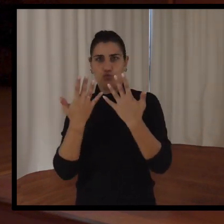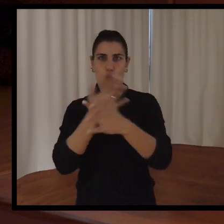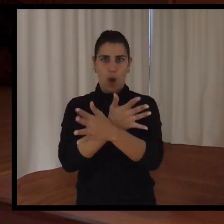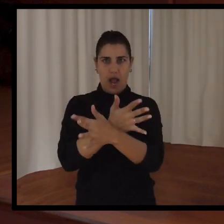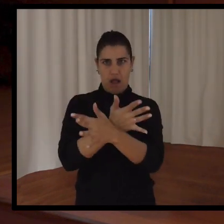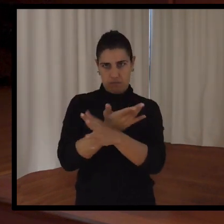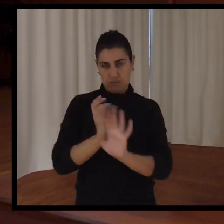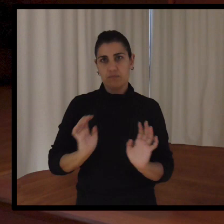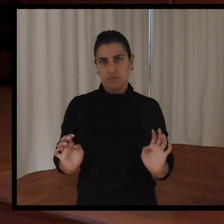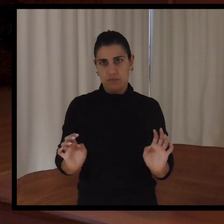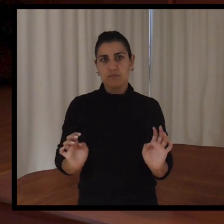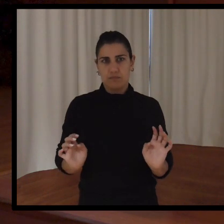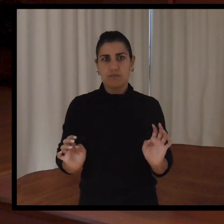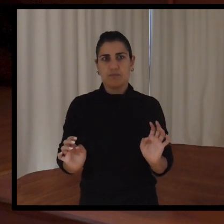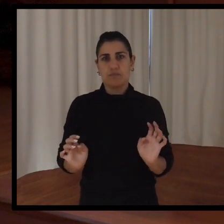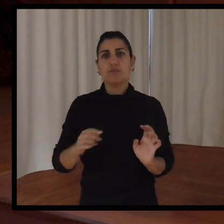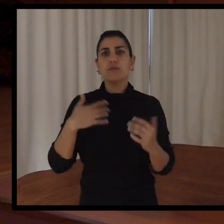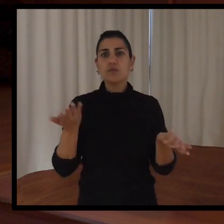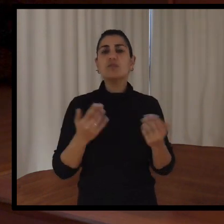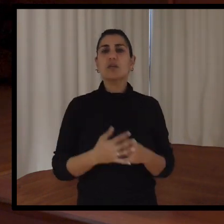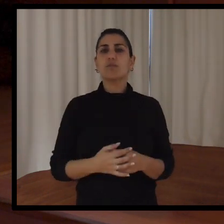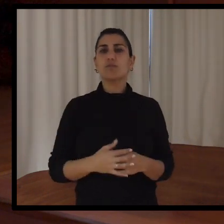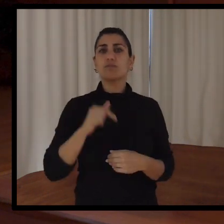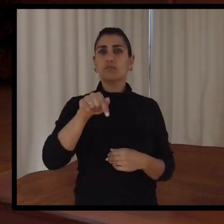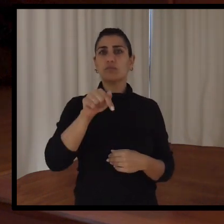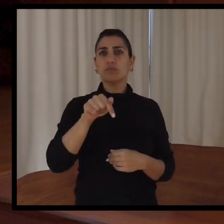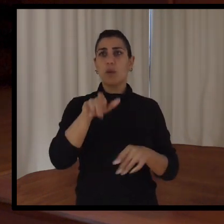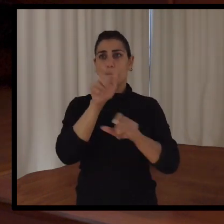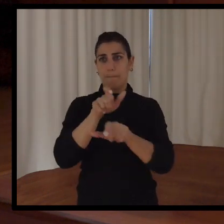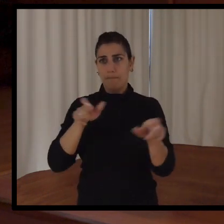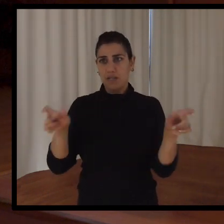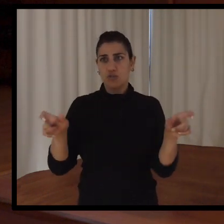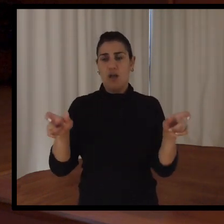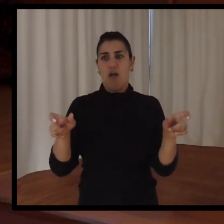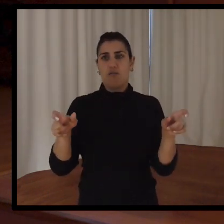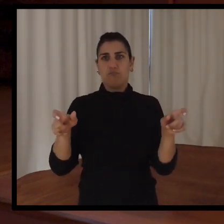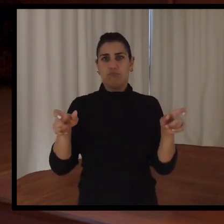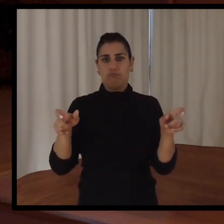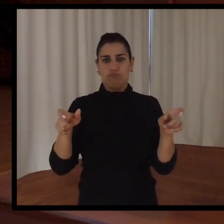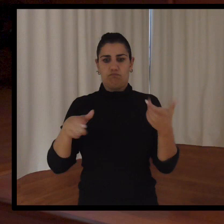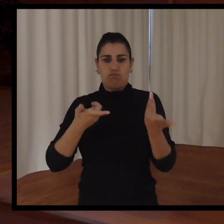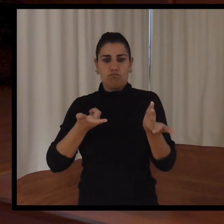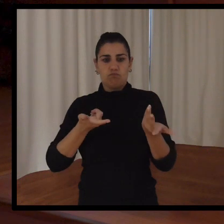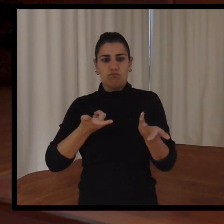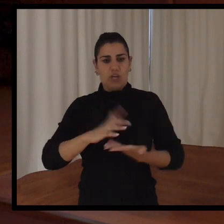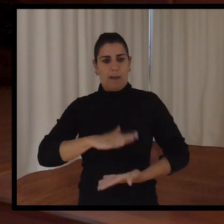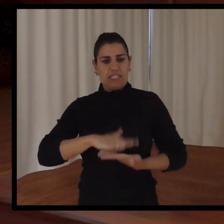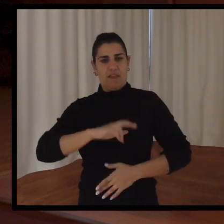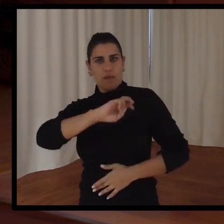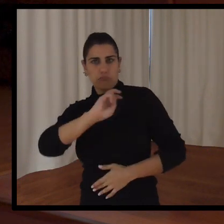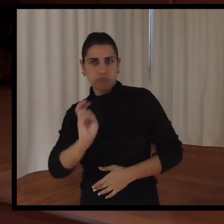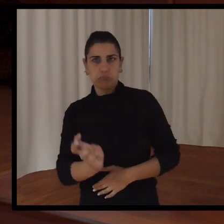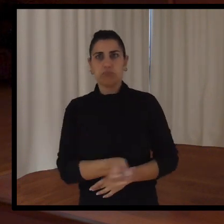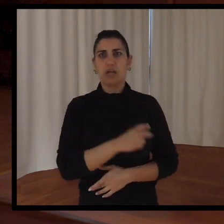Los chicos con diferentes capacidades. Entonces, creo que salen muy contentos